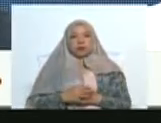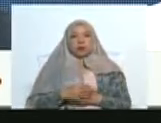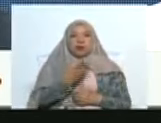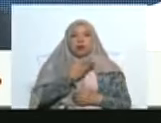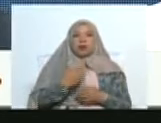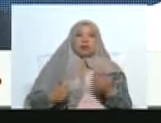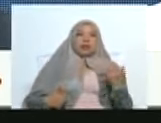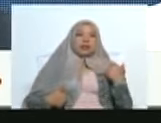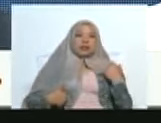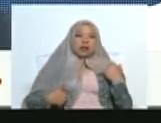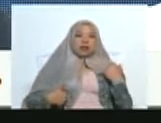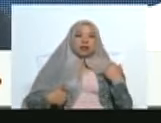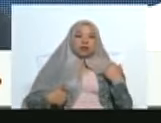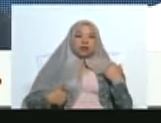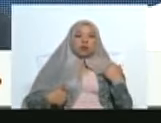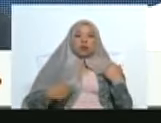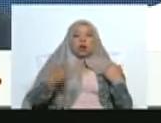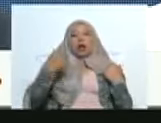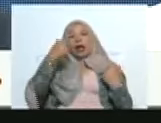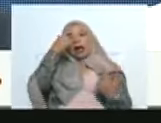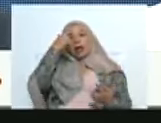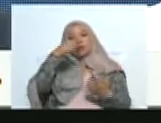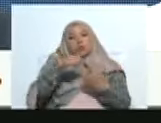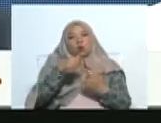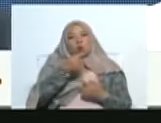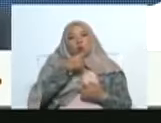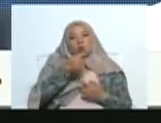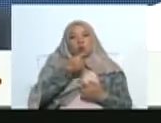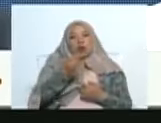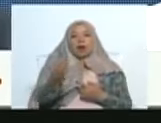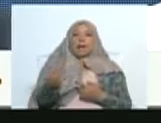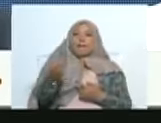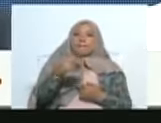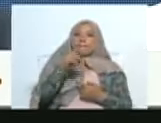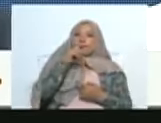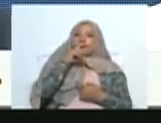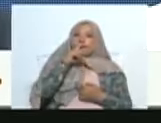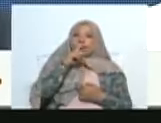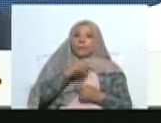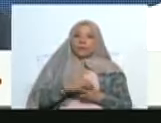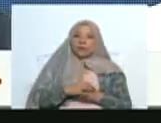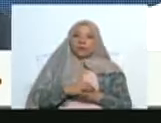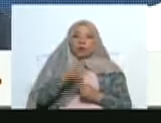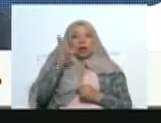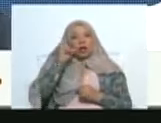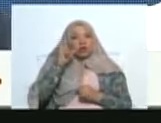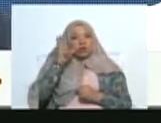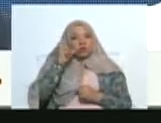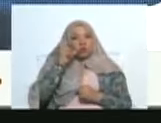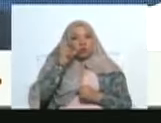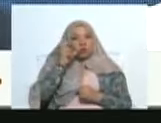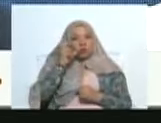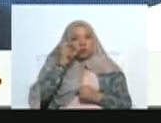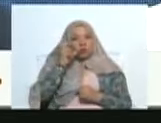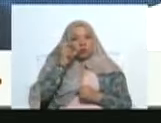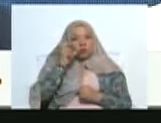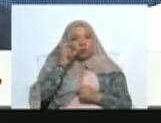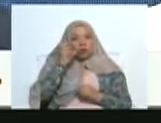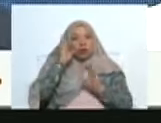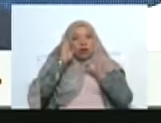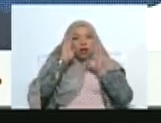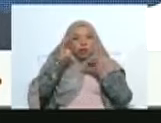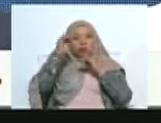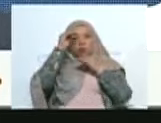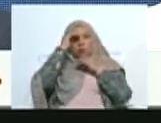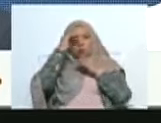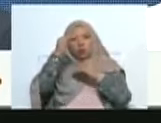presidente de la república ha reseñado en esta entrega de Con Maduro Más. Quiero que escuchemos en primera instancia qué es lo